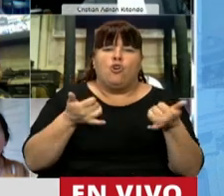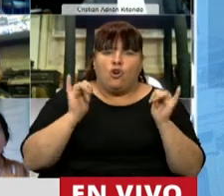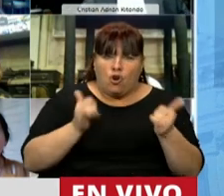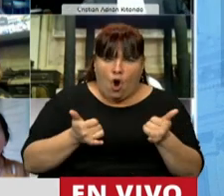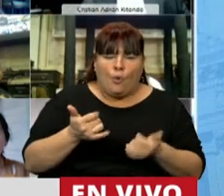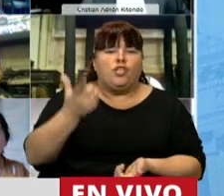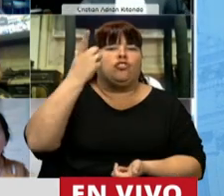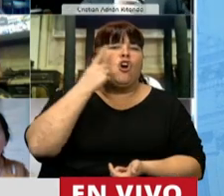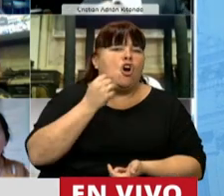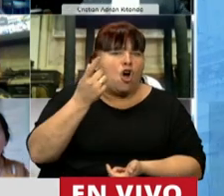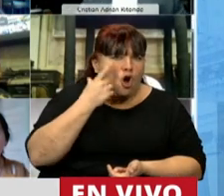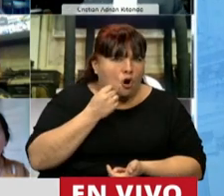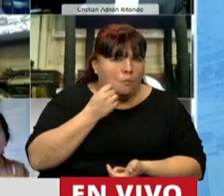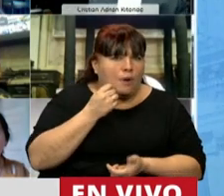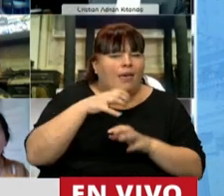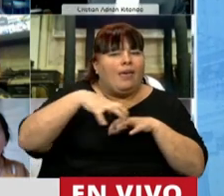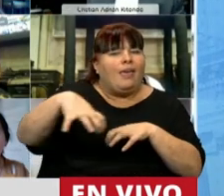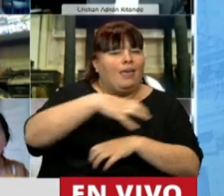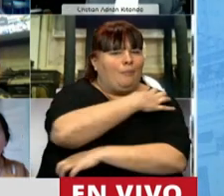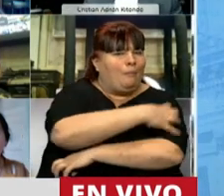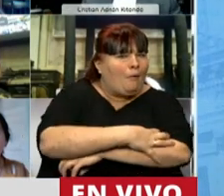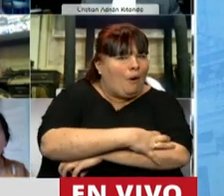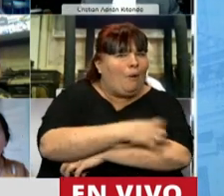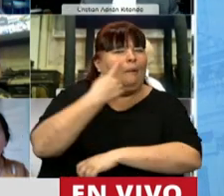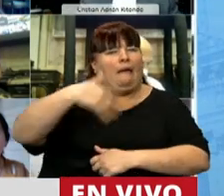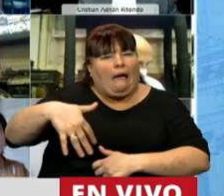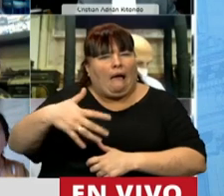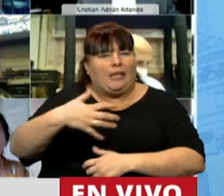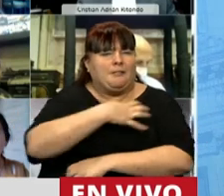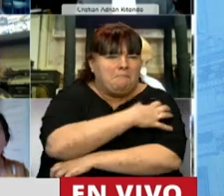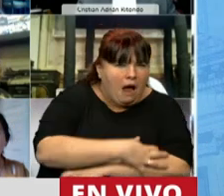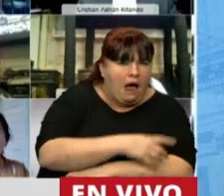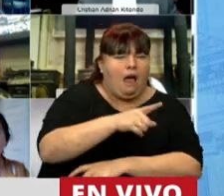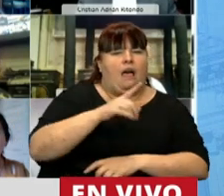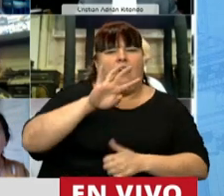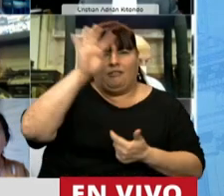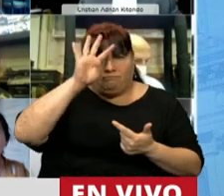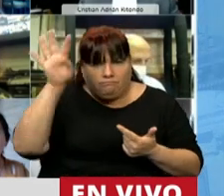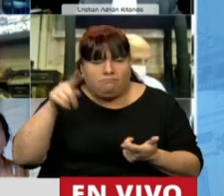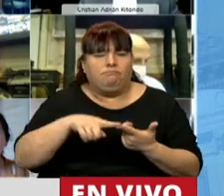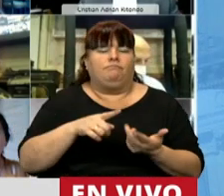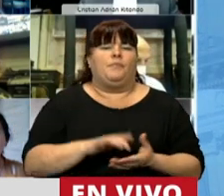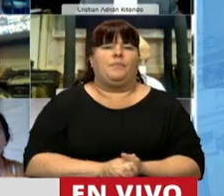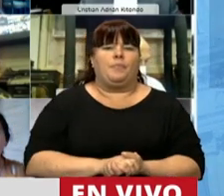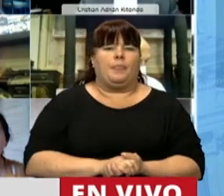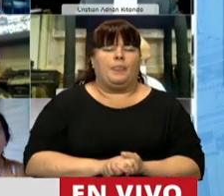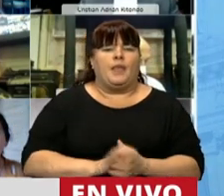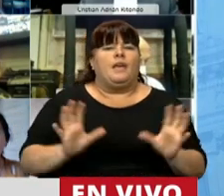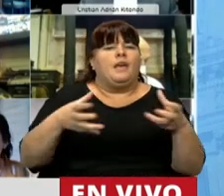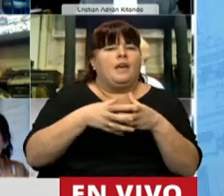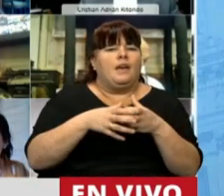hombres de sectores pobres e indigentes, comunidades indígenas, el